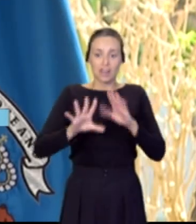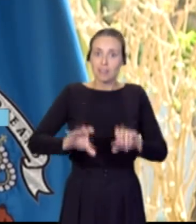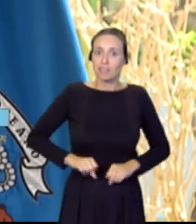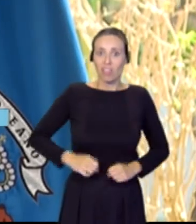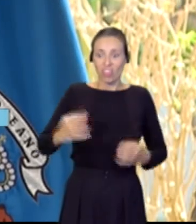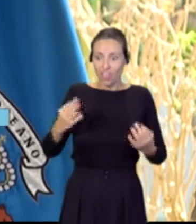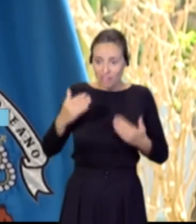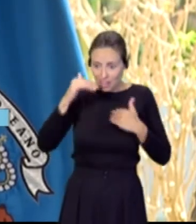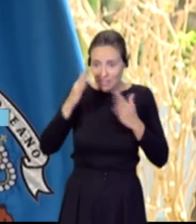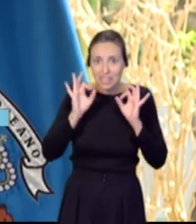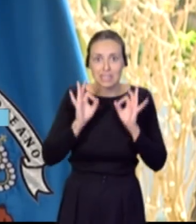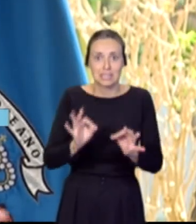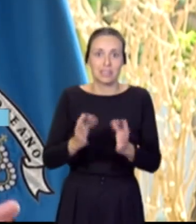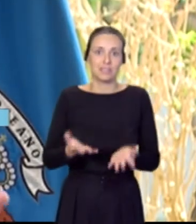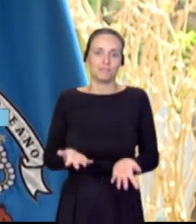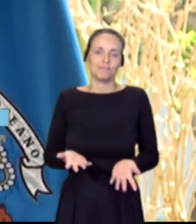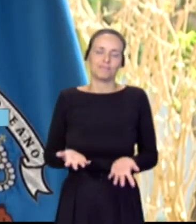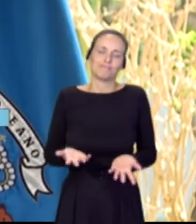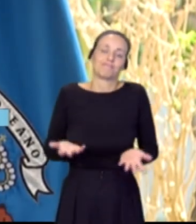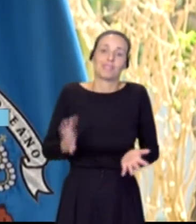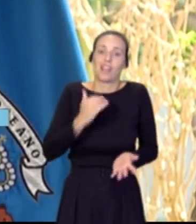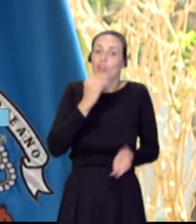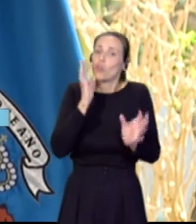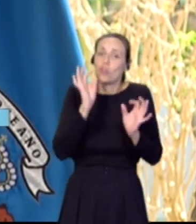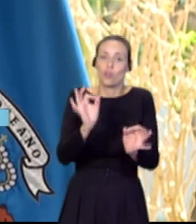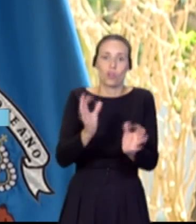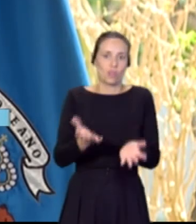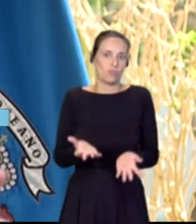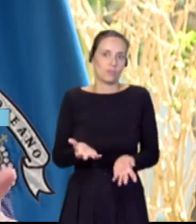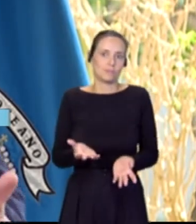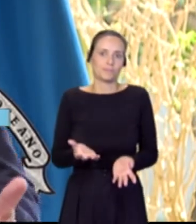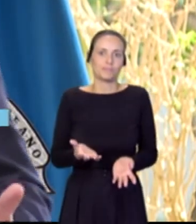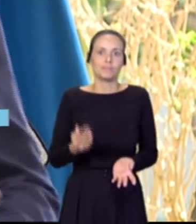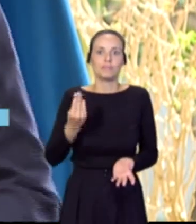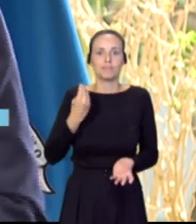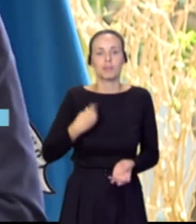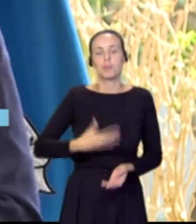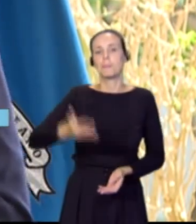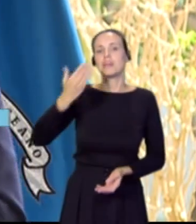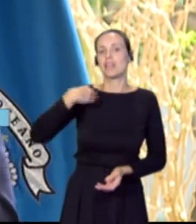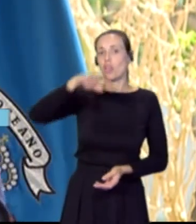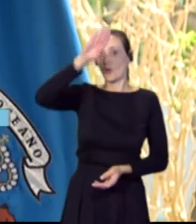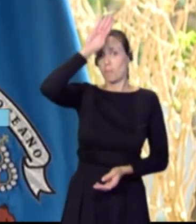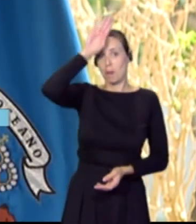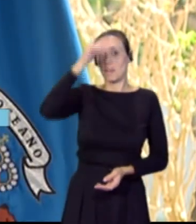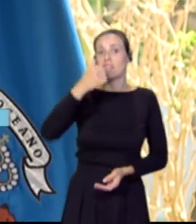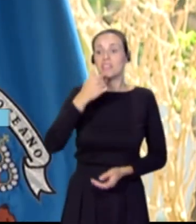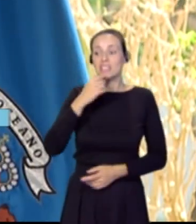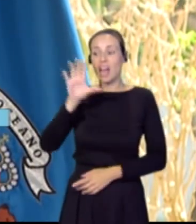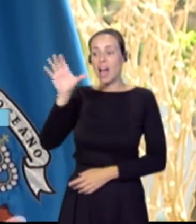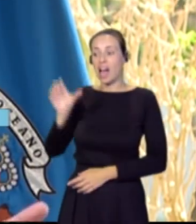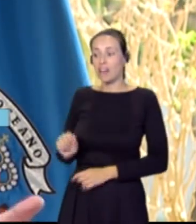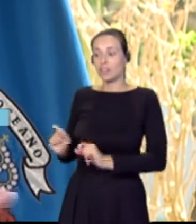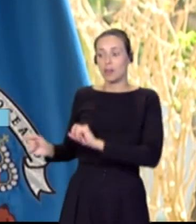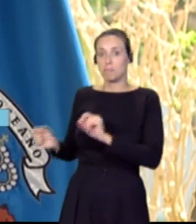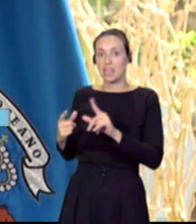les corresponde. Algo que es de sentido común, nos lo decía su Santidad el Papa, el problema de la inmigración de África se